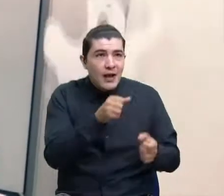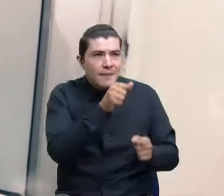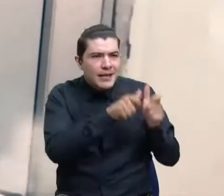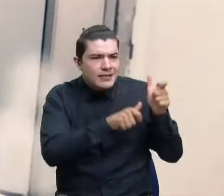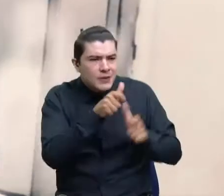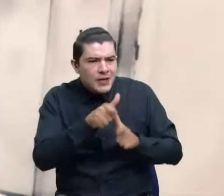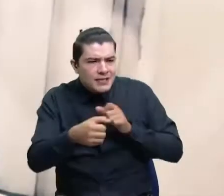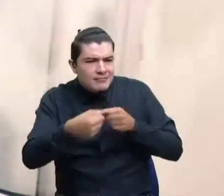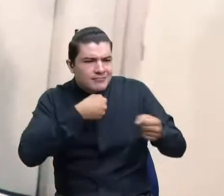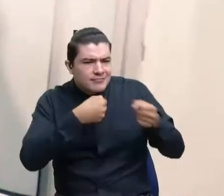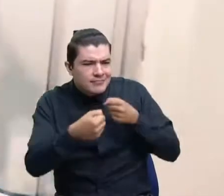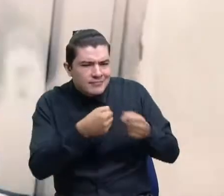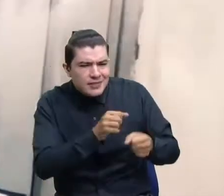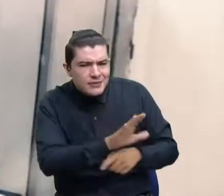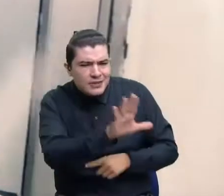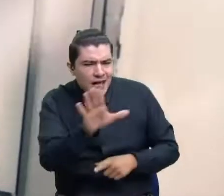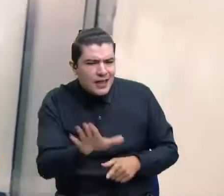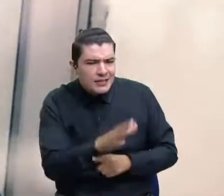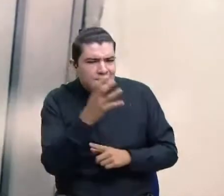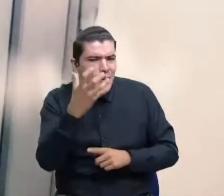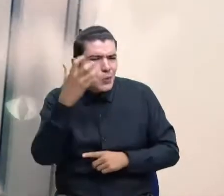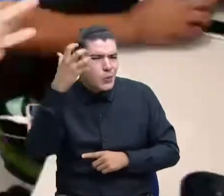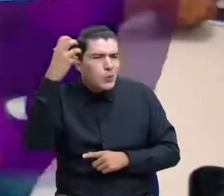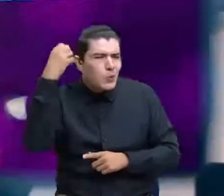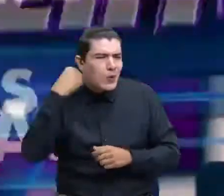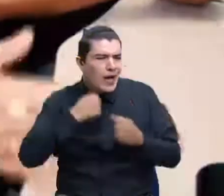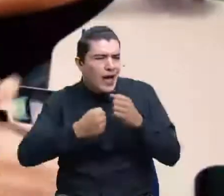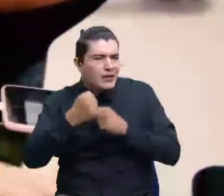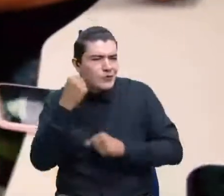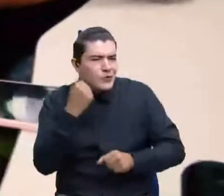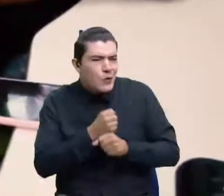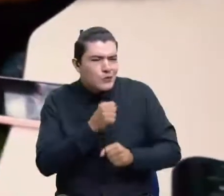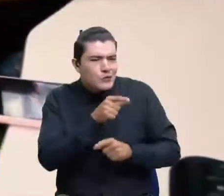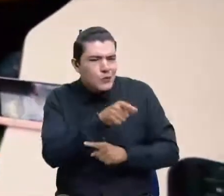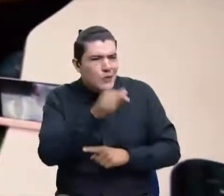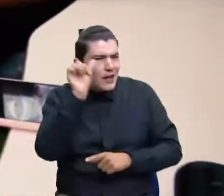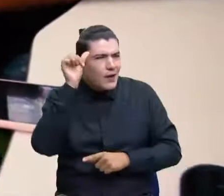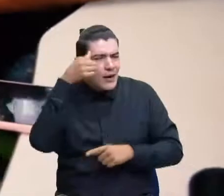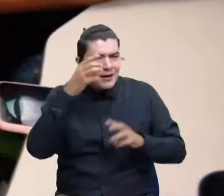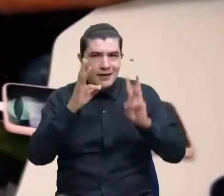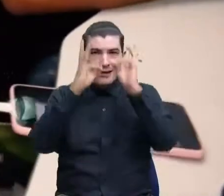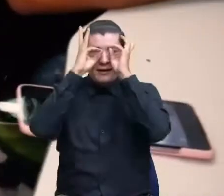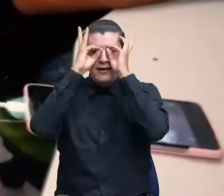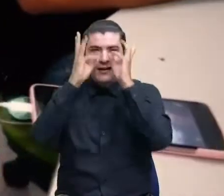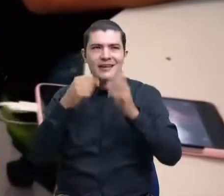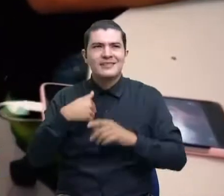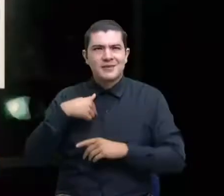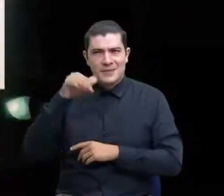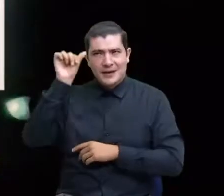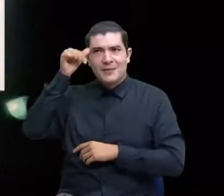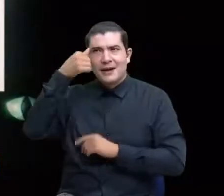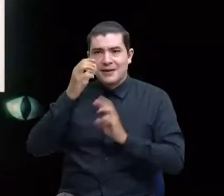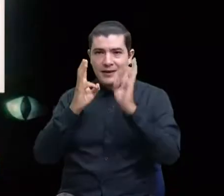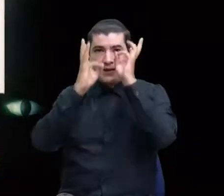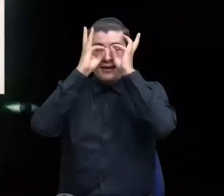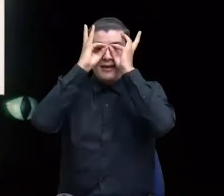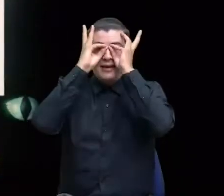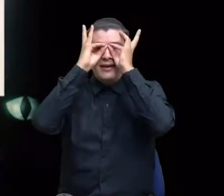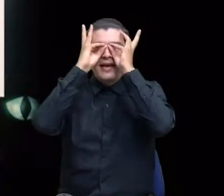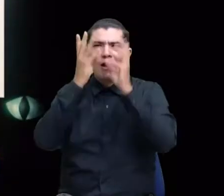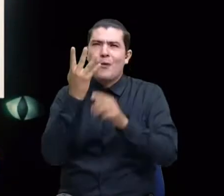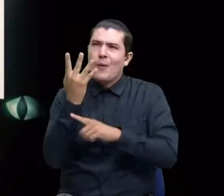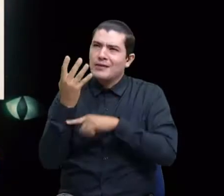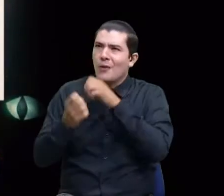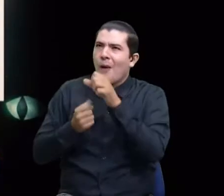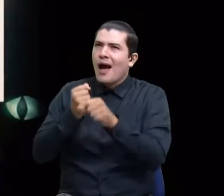periodistas cuál es ese disfraz que más recuerdan de infancia. Bueno, es un disfraz, fue como a los cuatro años, me disfrazaron de española.